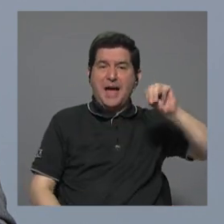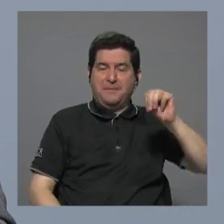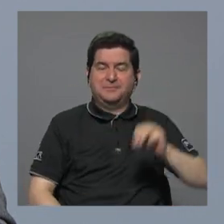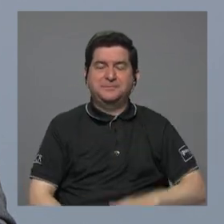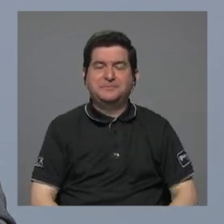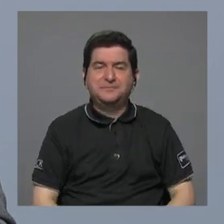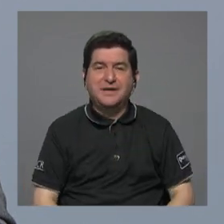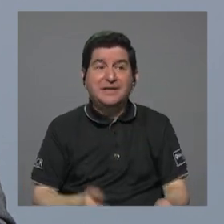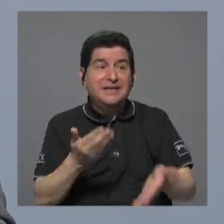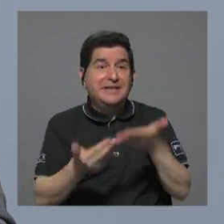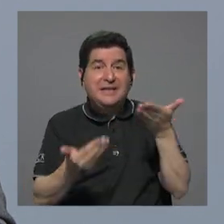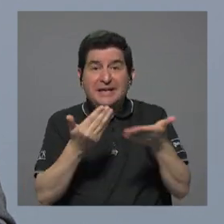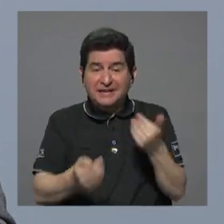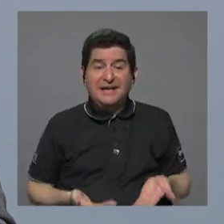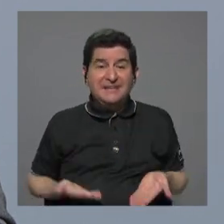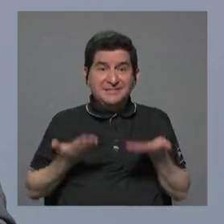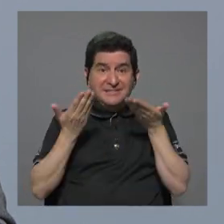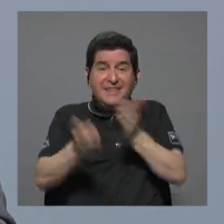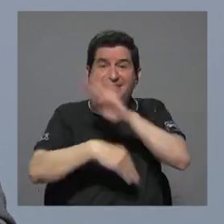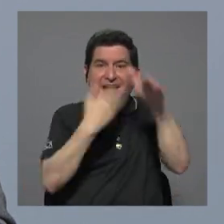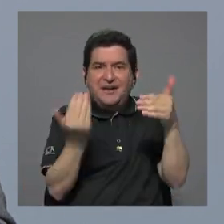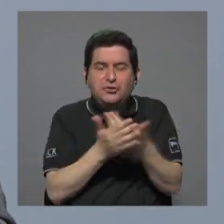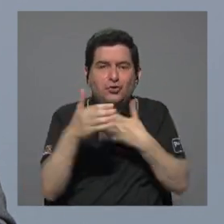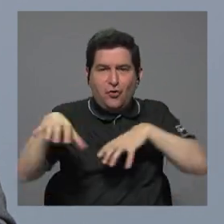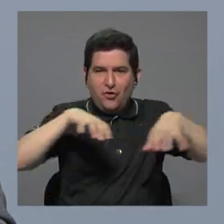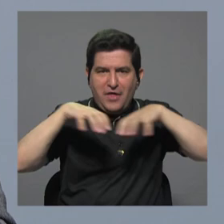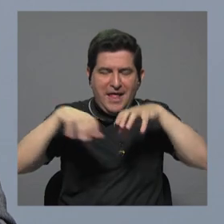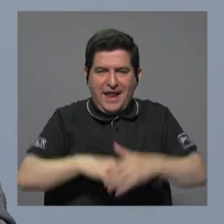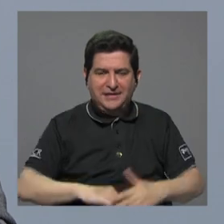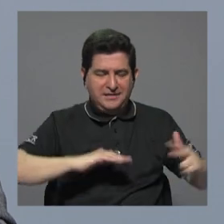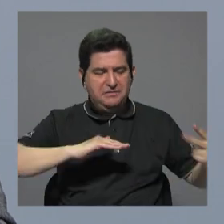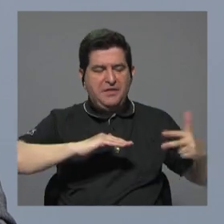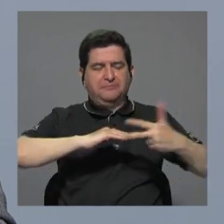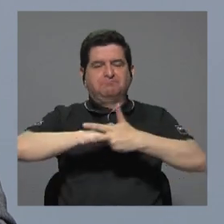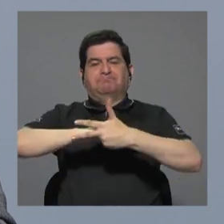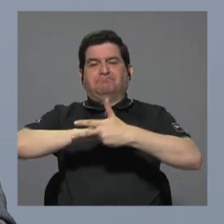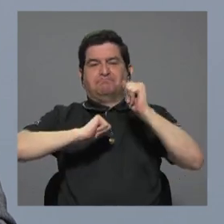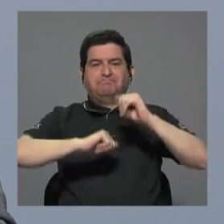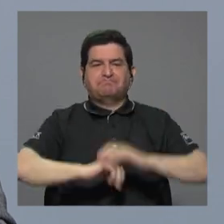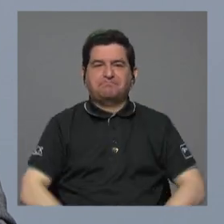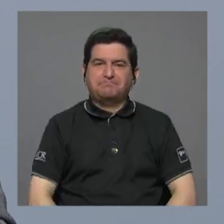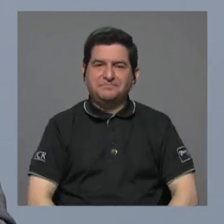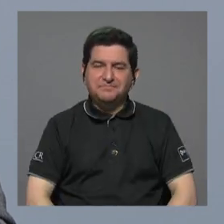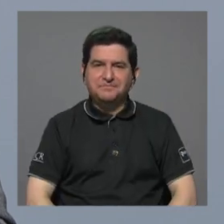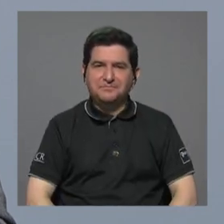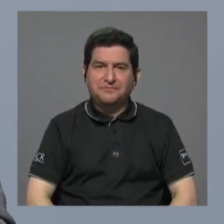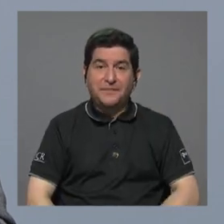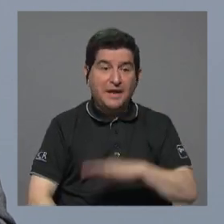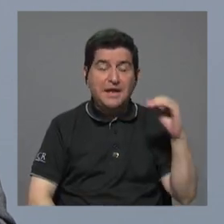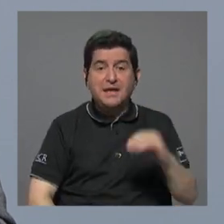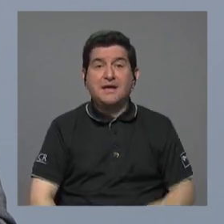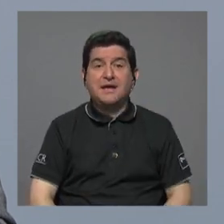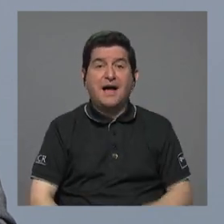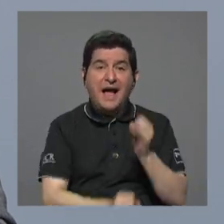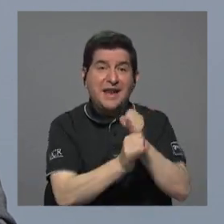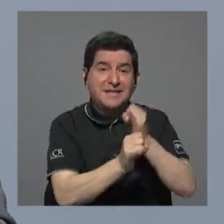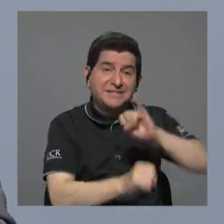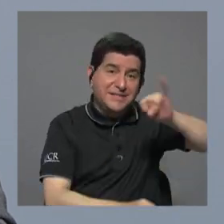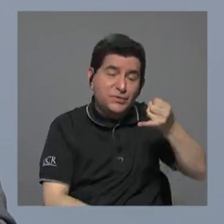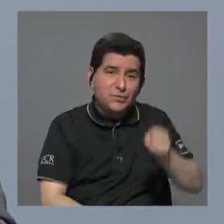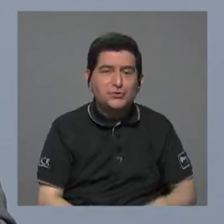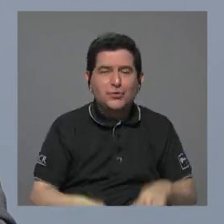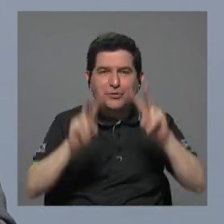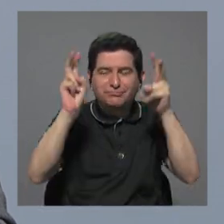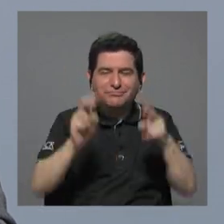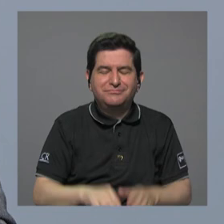casi que entregándole toda la actividad portuaria y matando a UpDeva yo hubiera